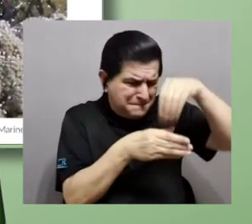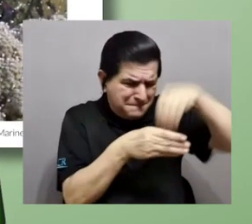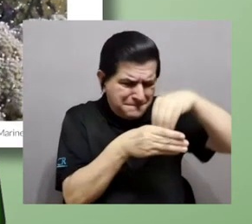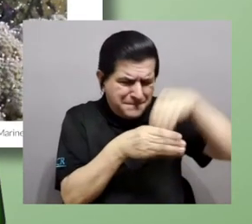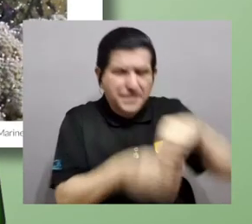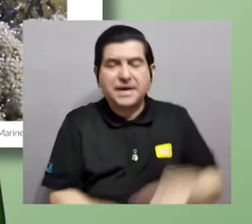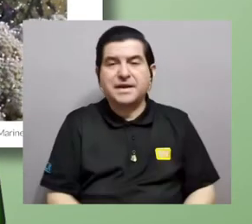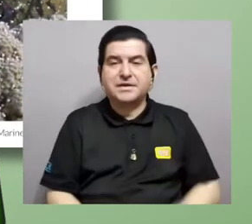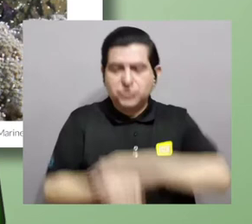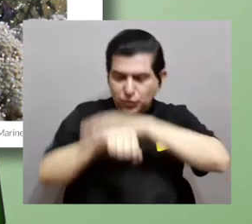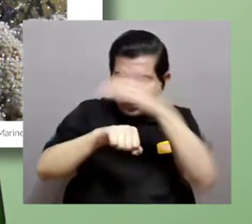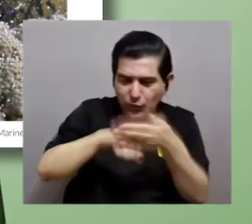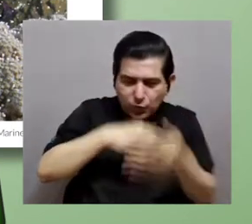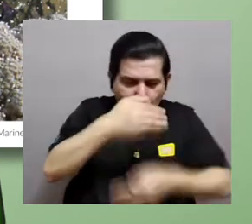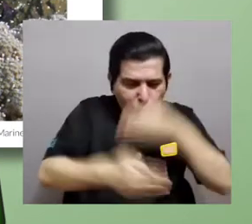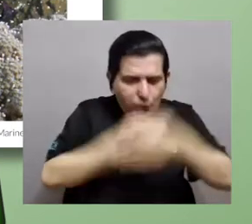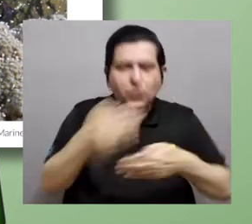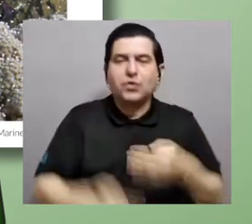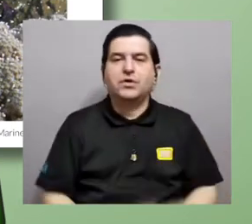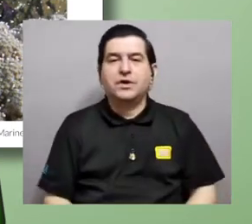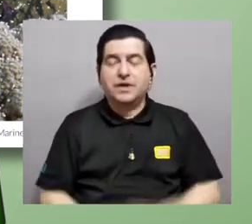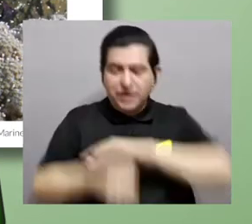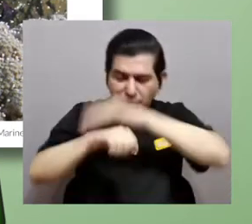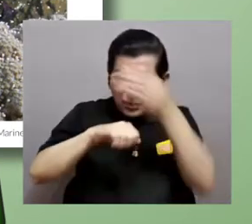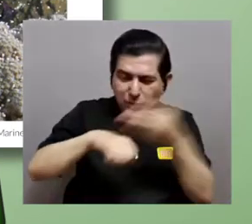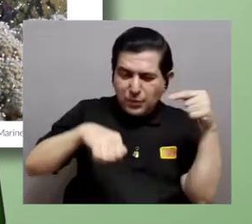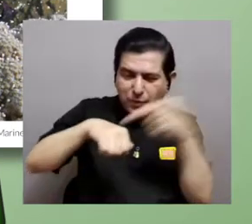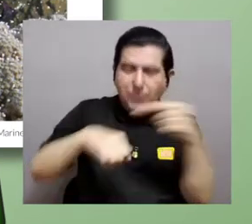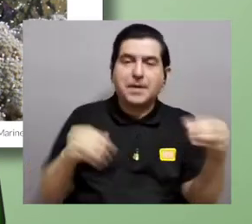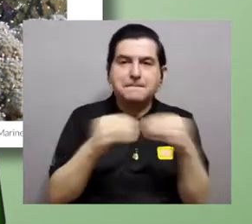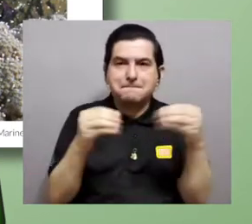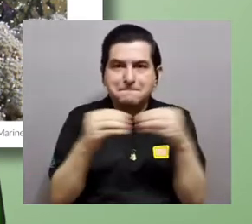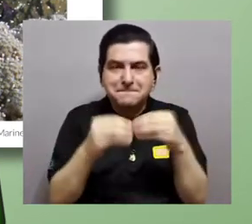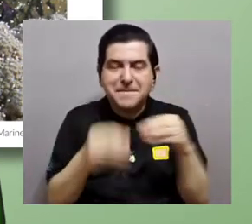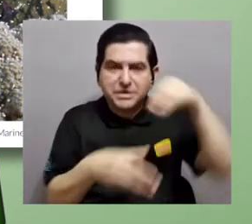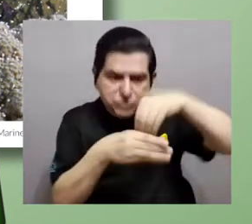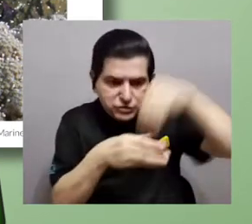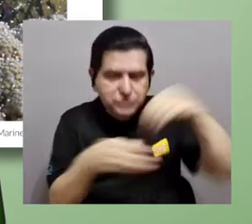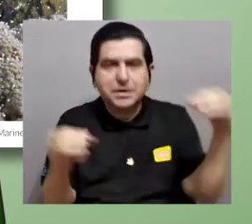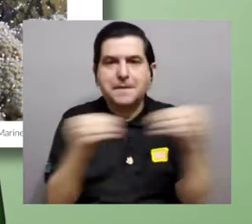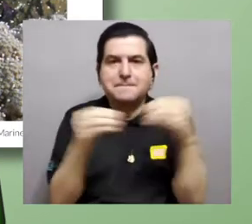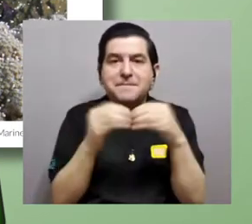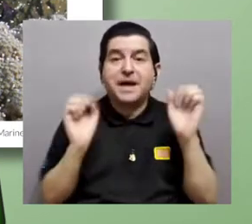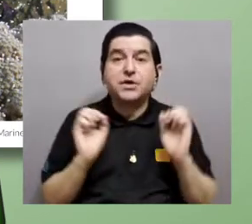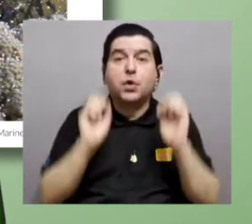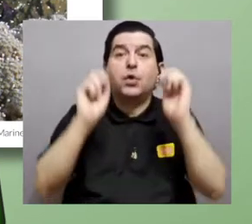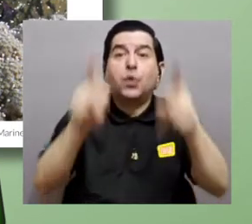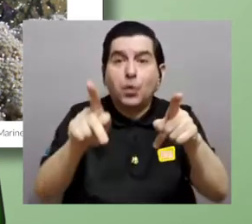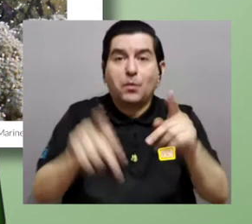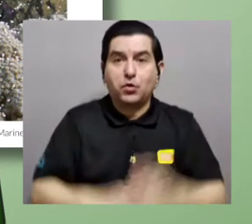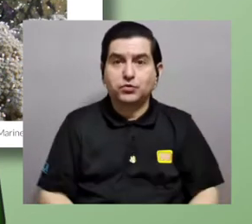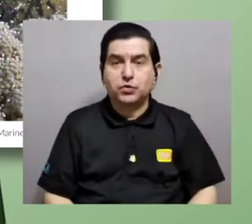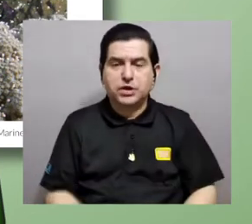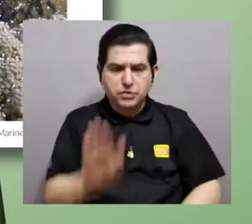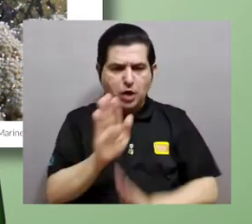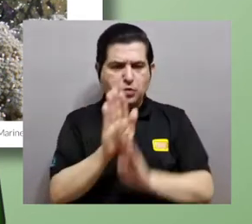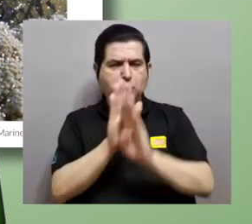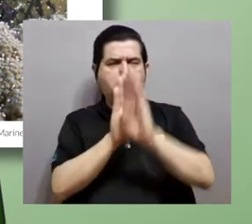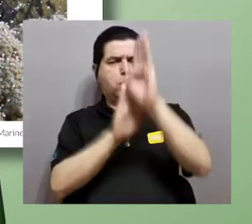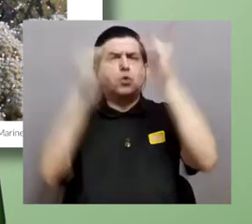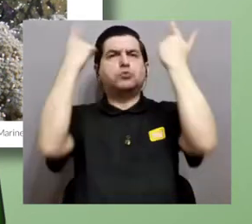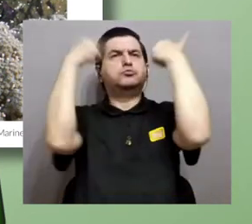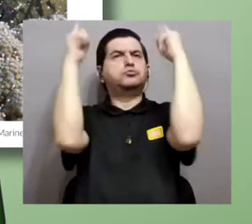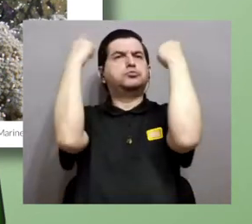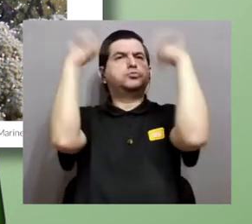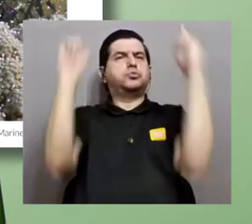embriones en desarrollo. Un embrión que recibe más nutrientes tiene mayores probabilidades de desarrollarse exitosamente